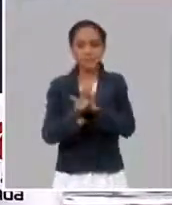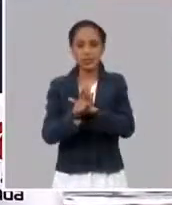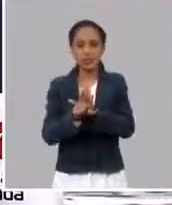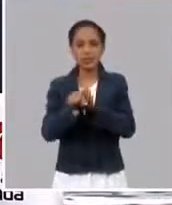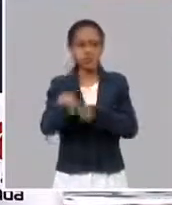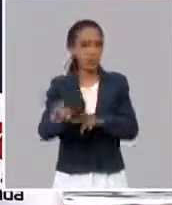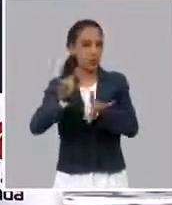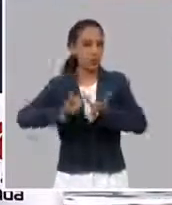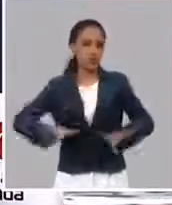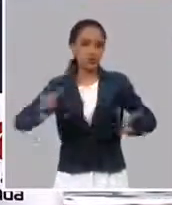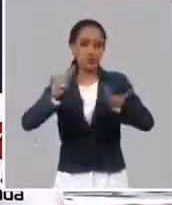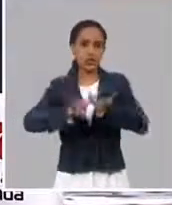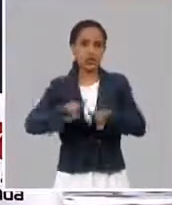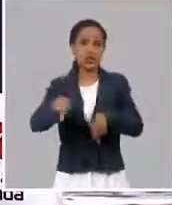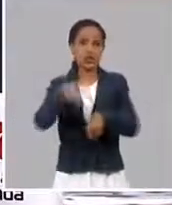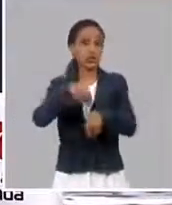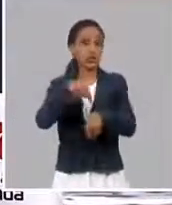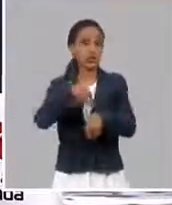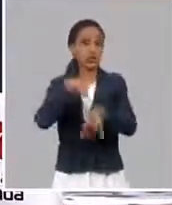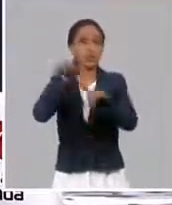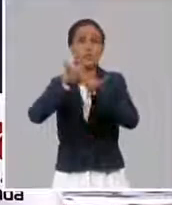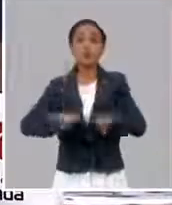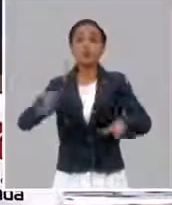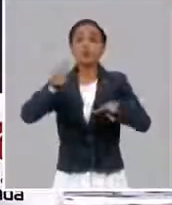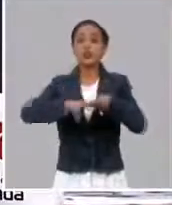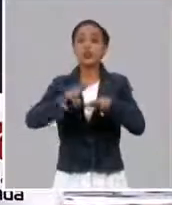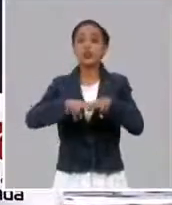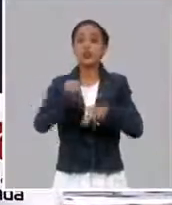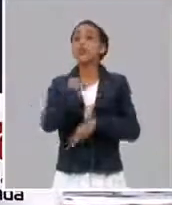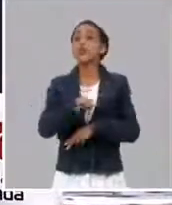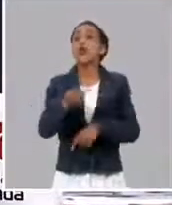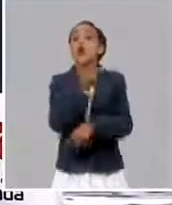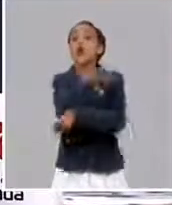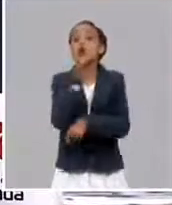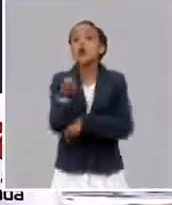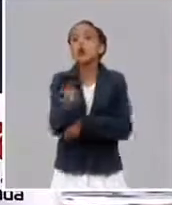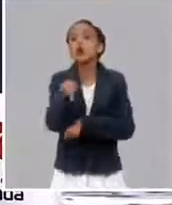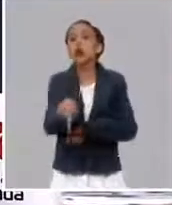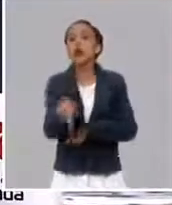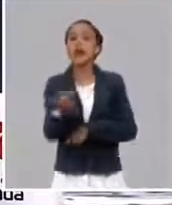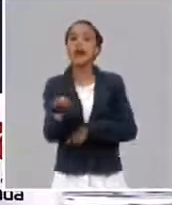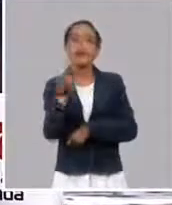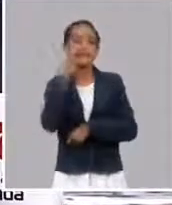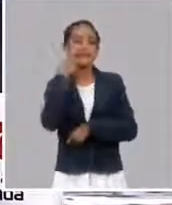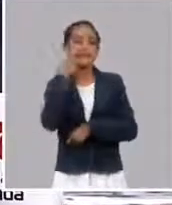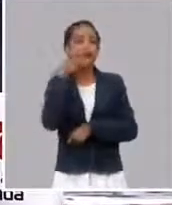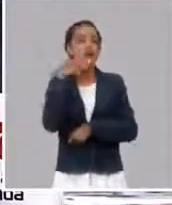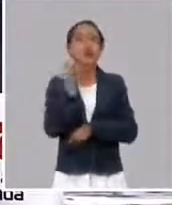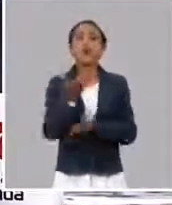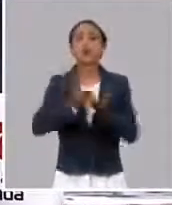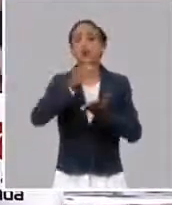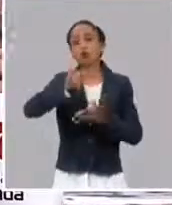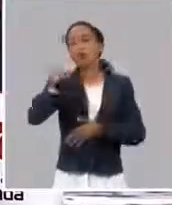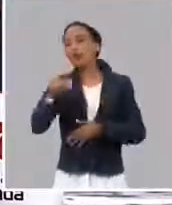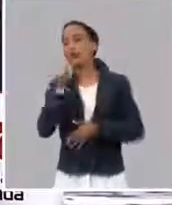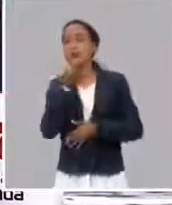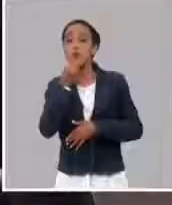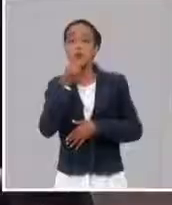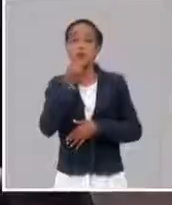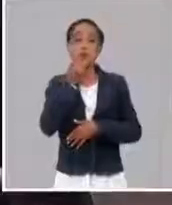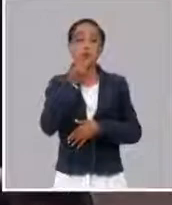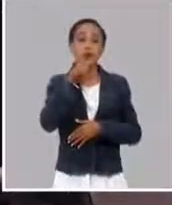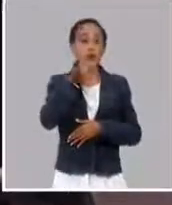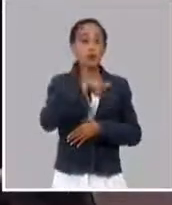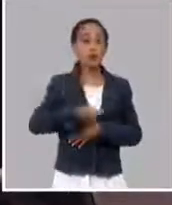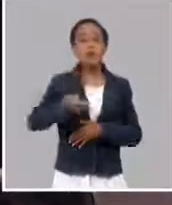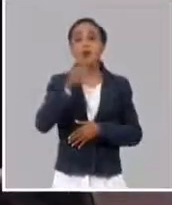La Habana que está puntualizando y afinando los niveles de acceso de los estudiantes